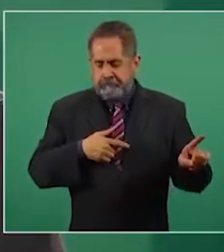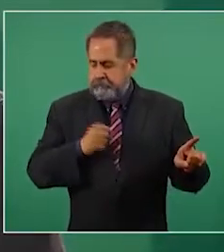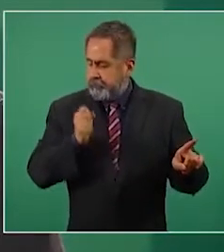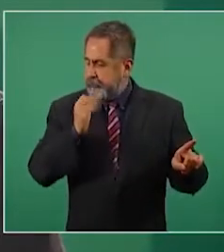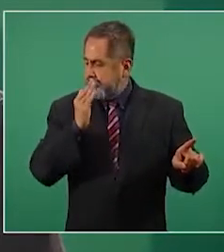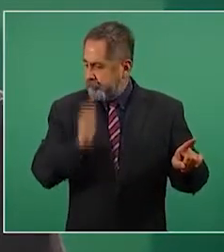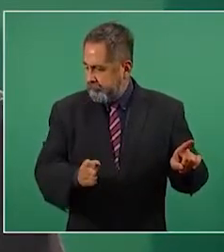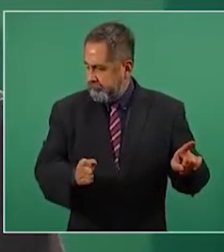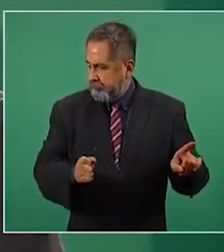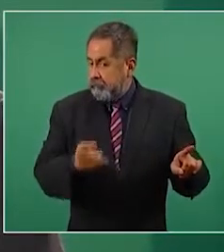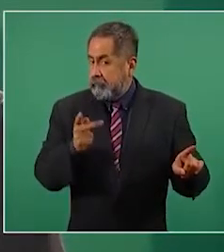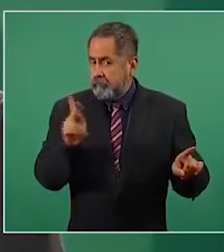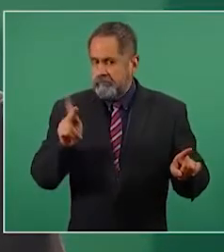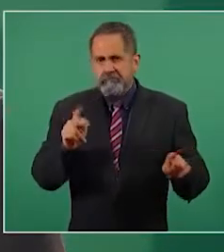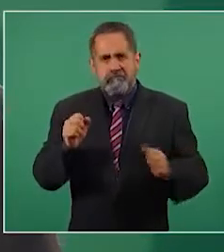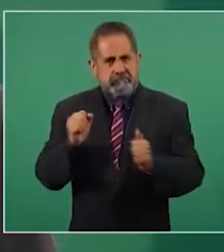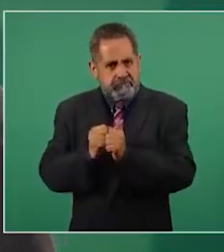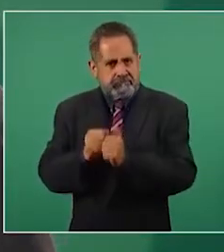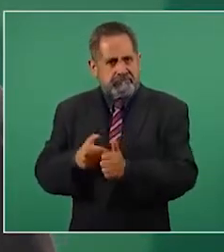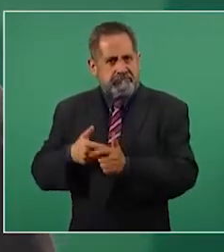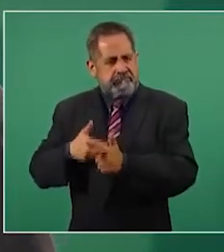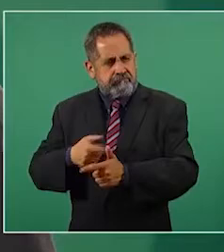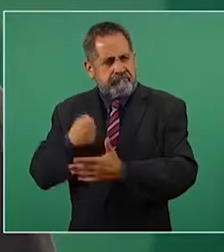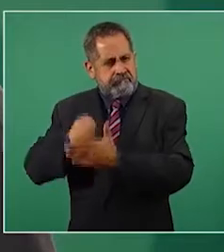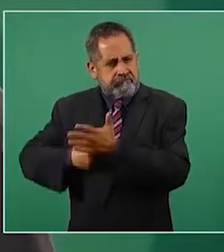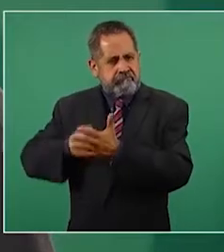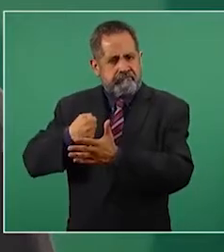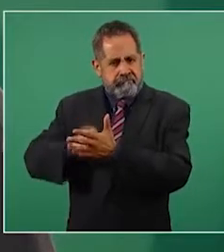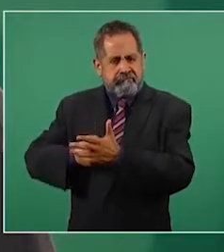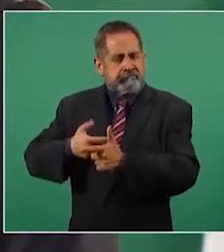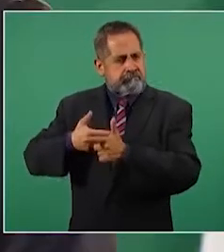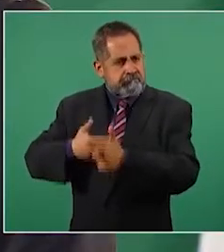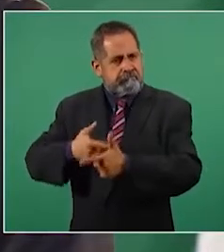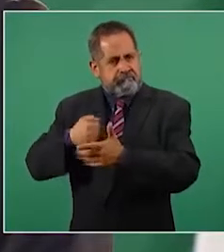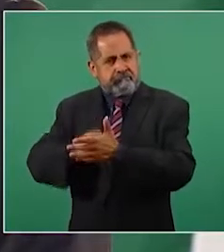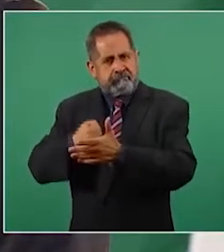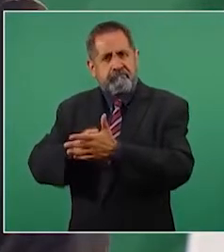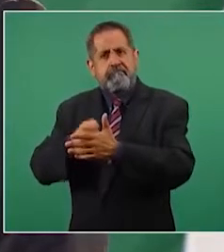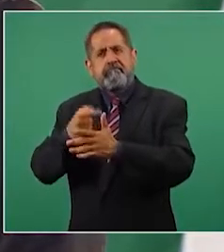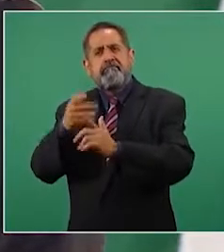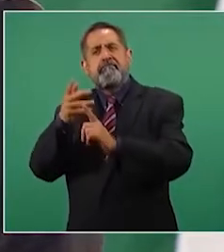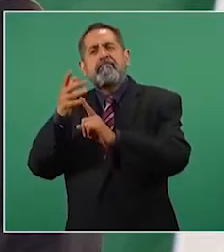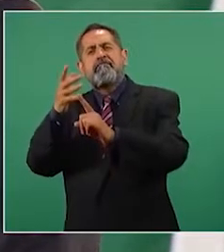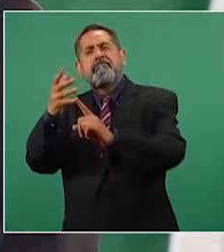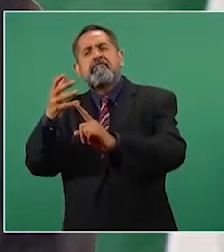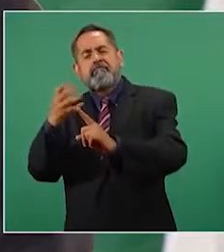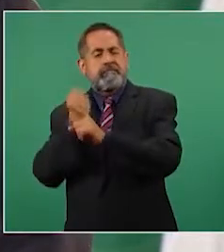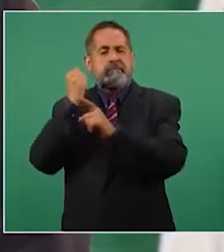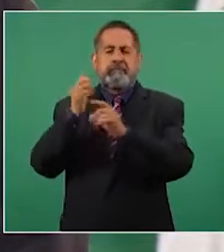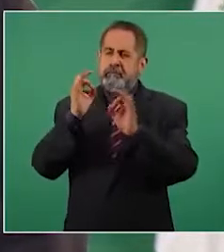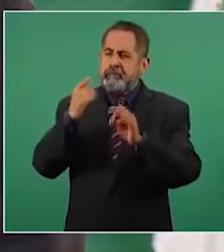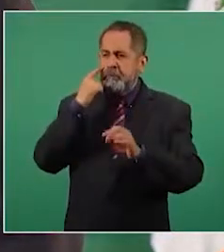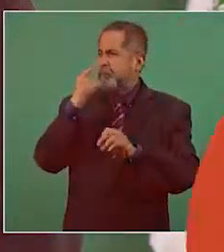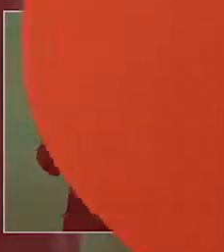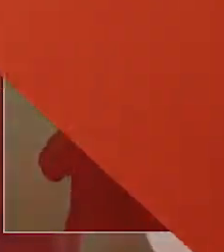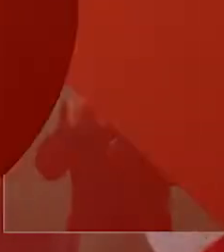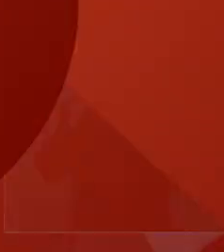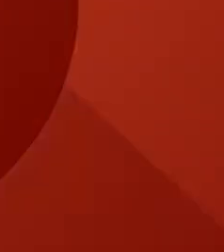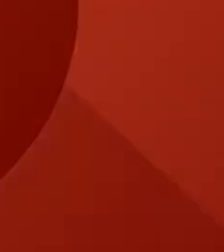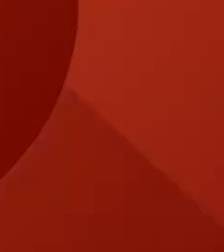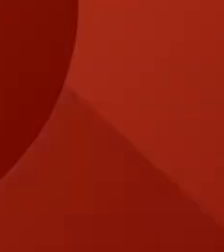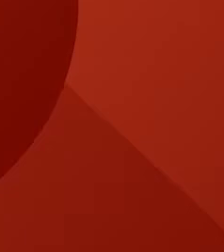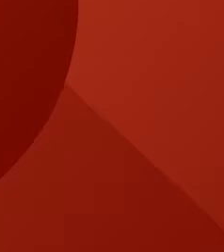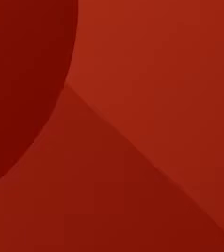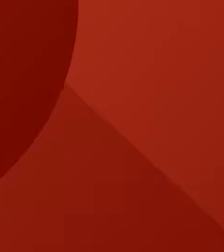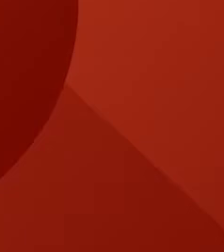para hacer realidad la democracia, que es la voluntad del pueblo.